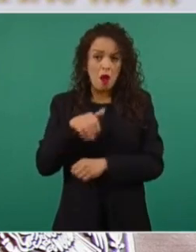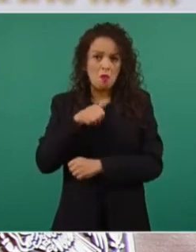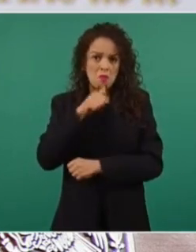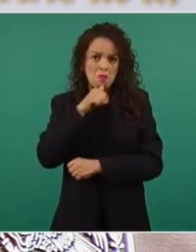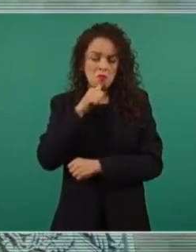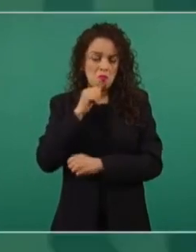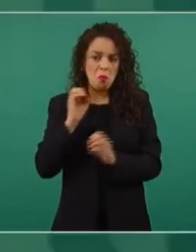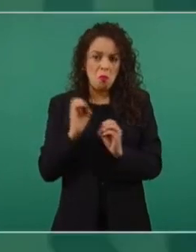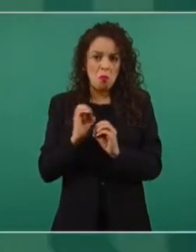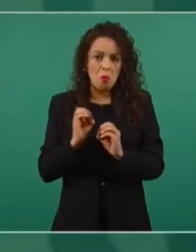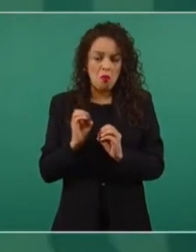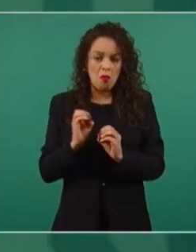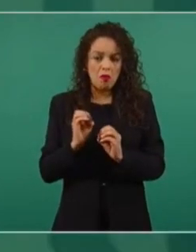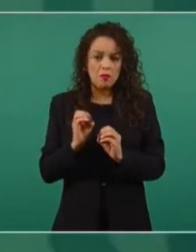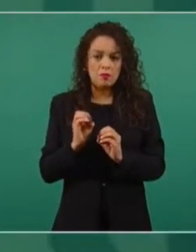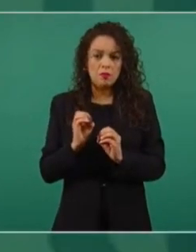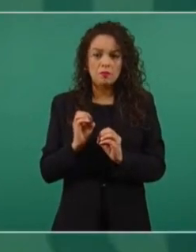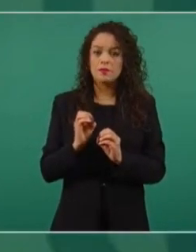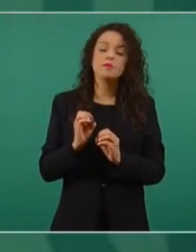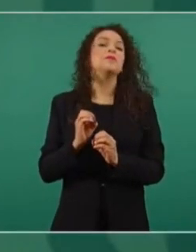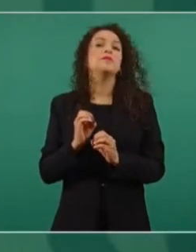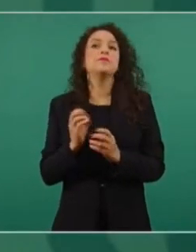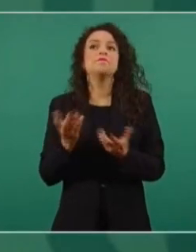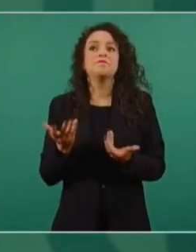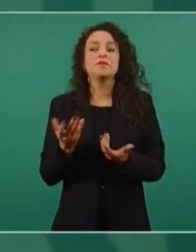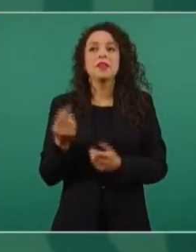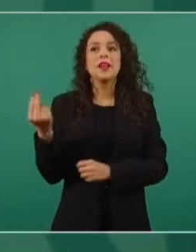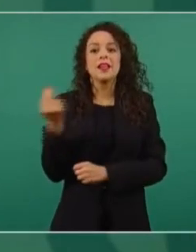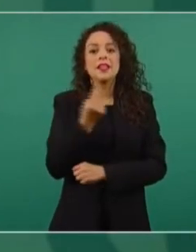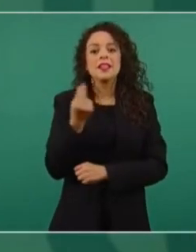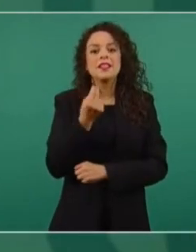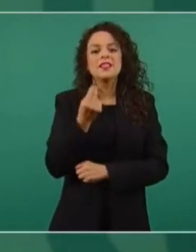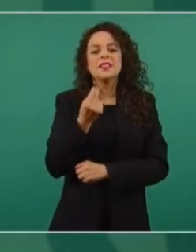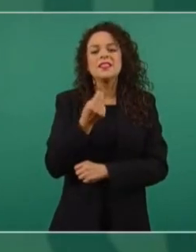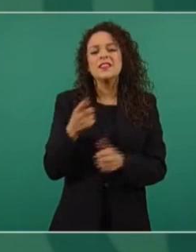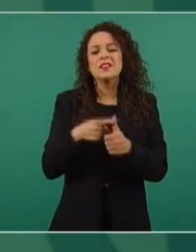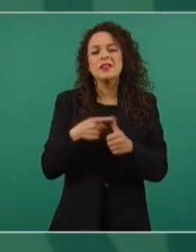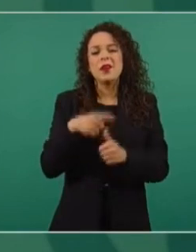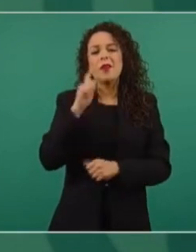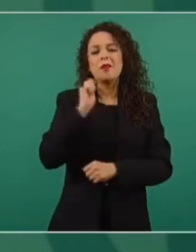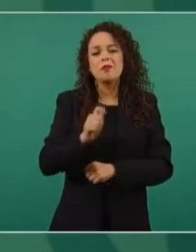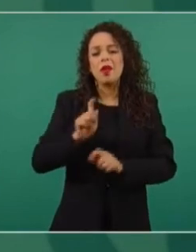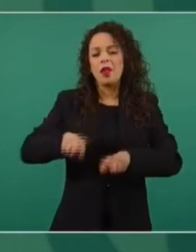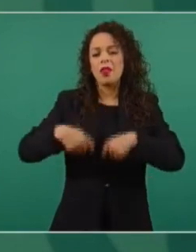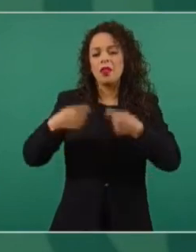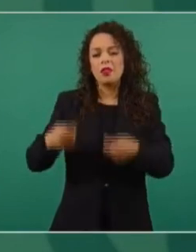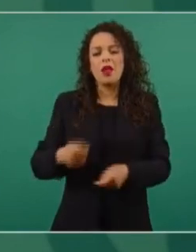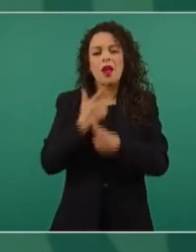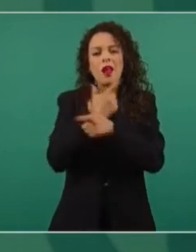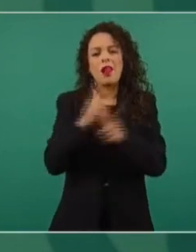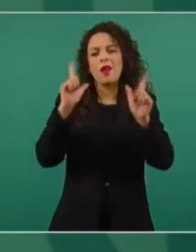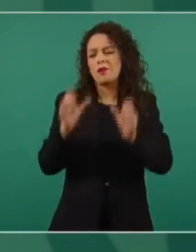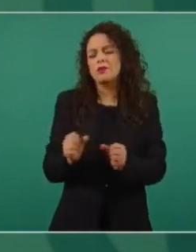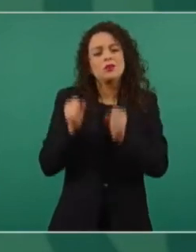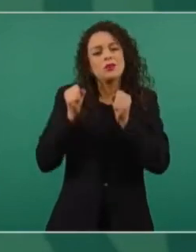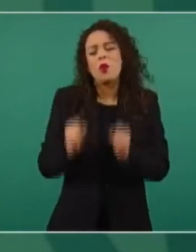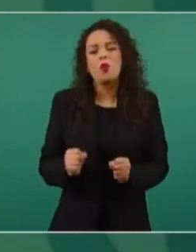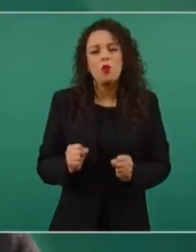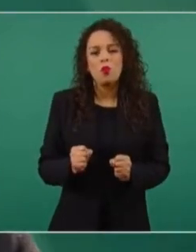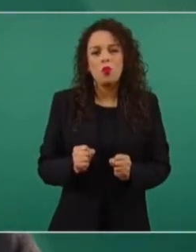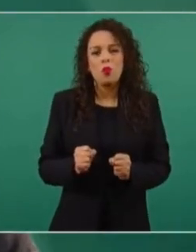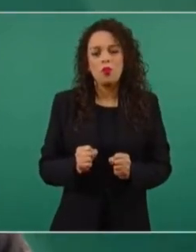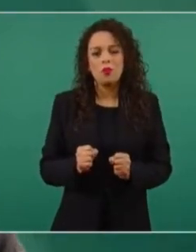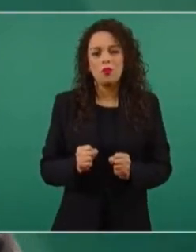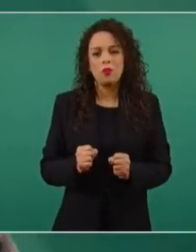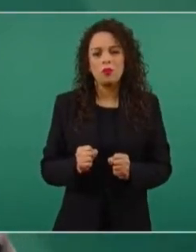el propósito es garantizar las libertades, que